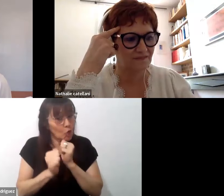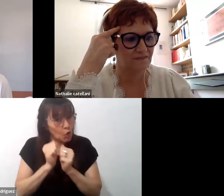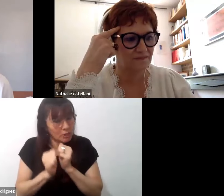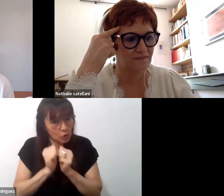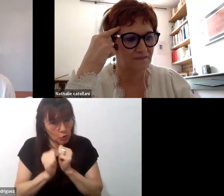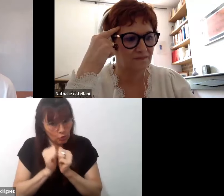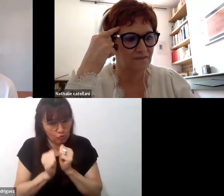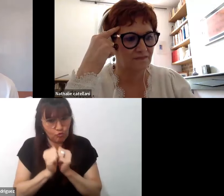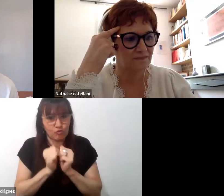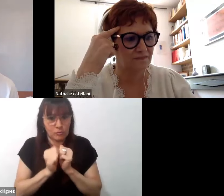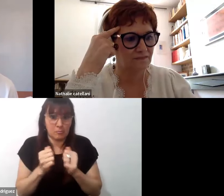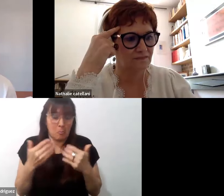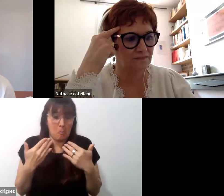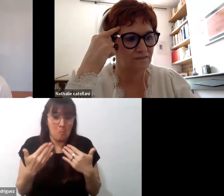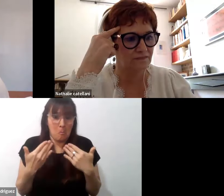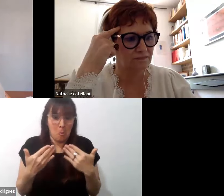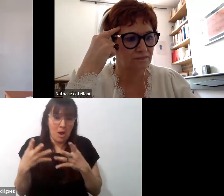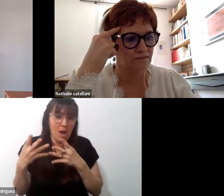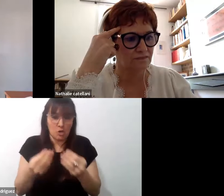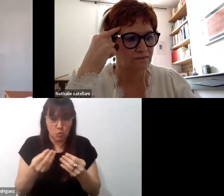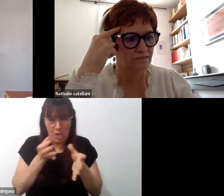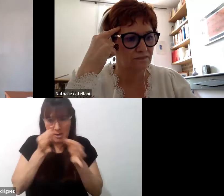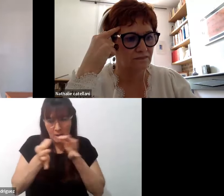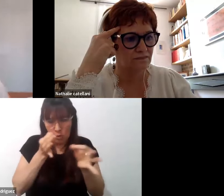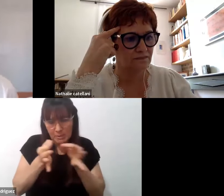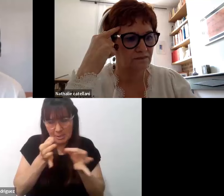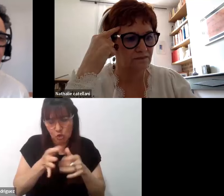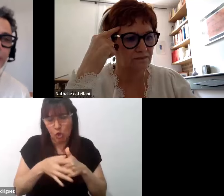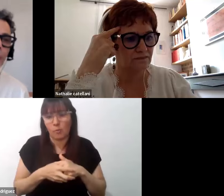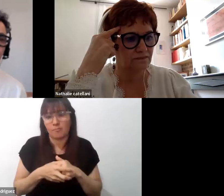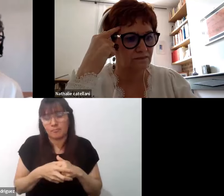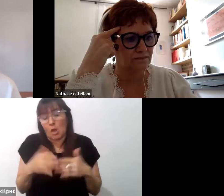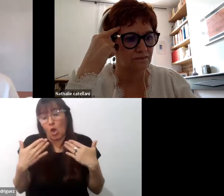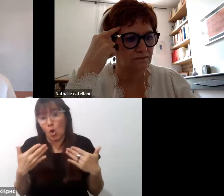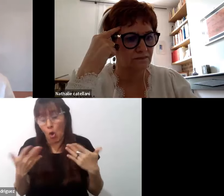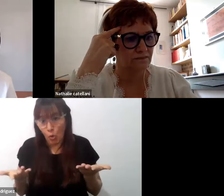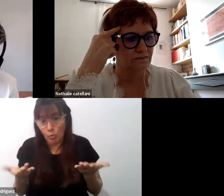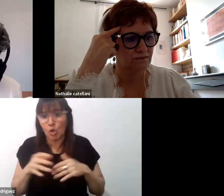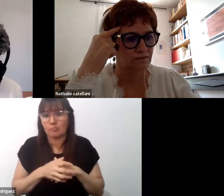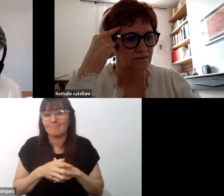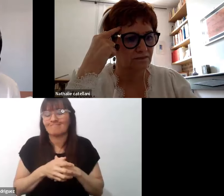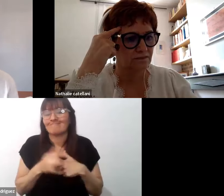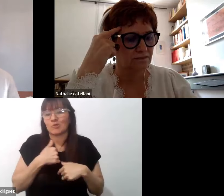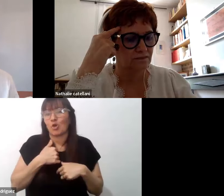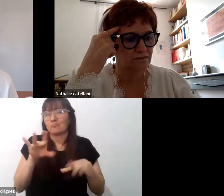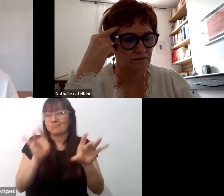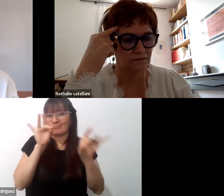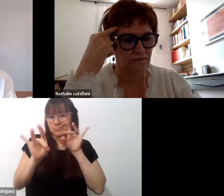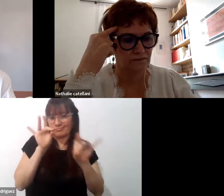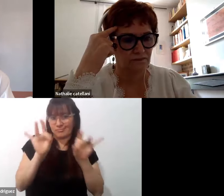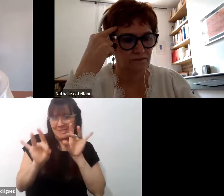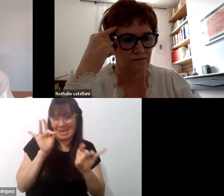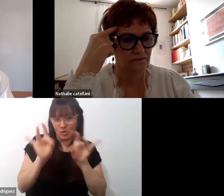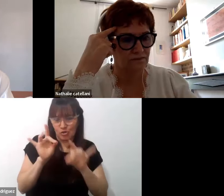pueden animar a esta conversación, que por supuesto son una selección y